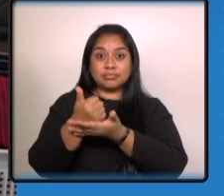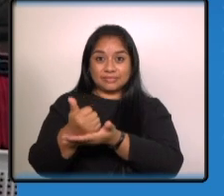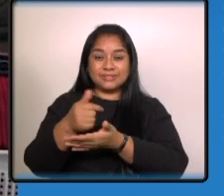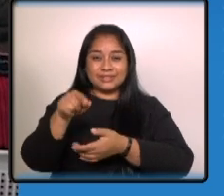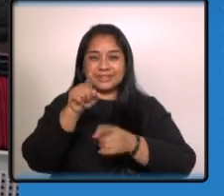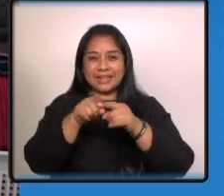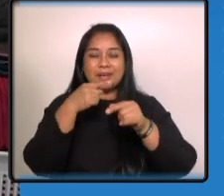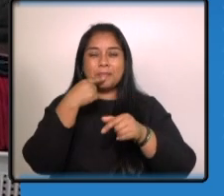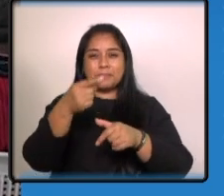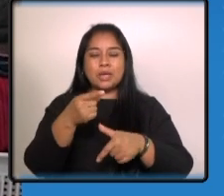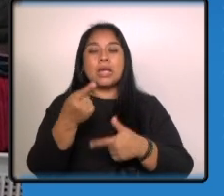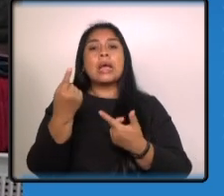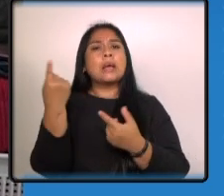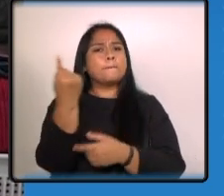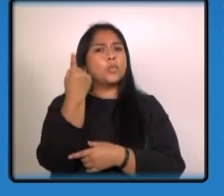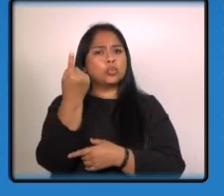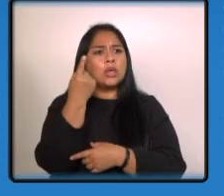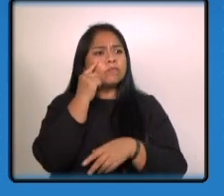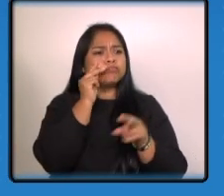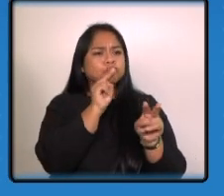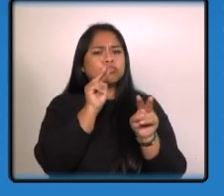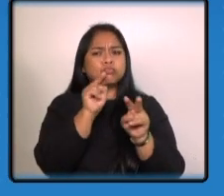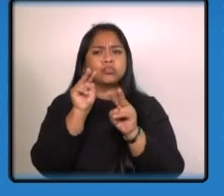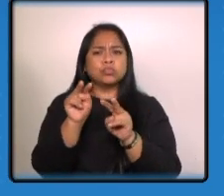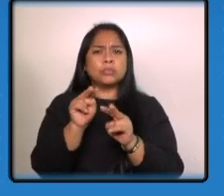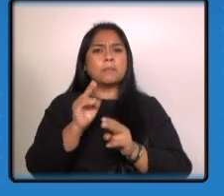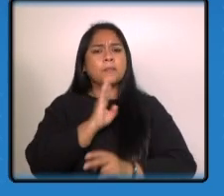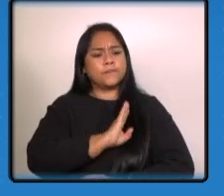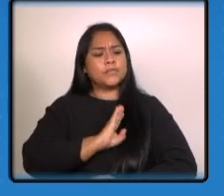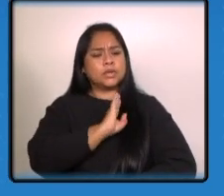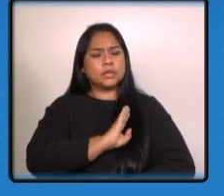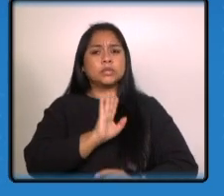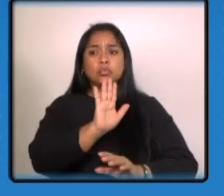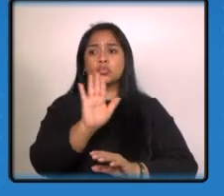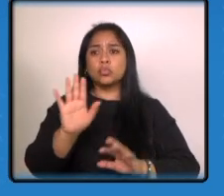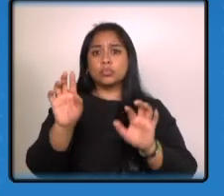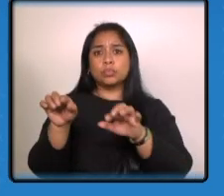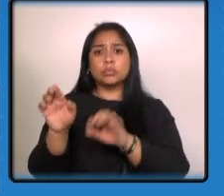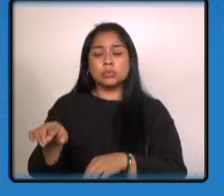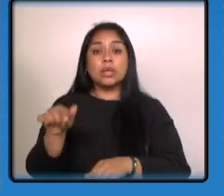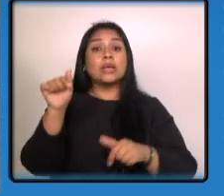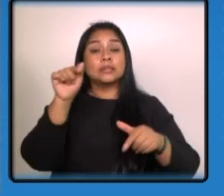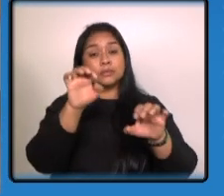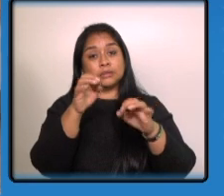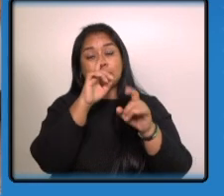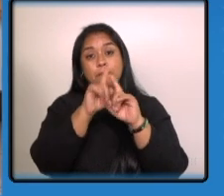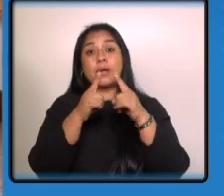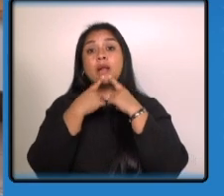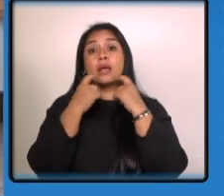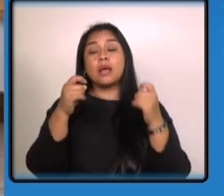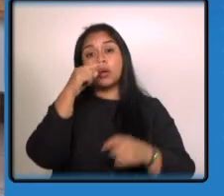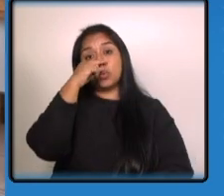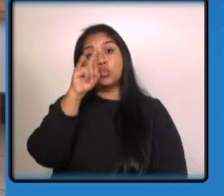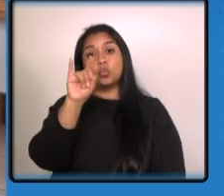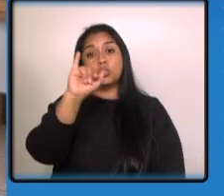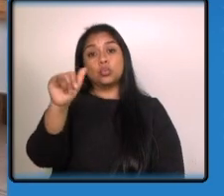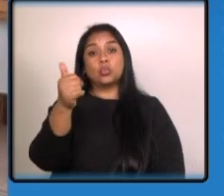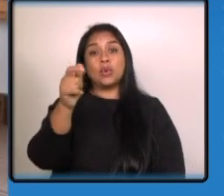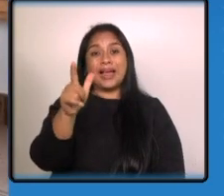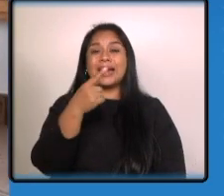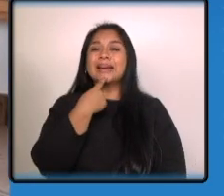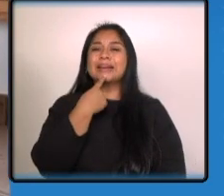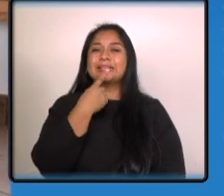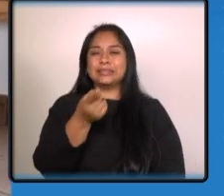importante para velar por el bienestar de sus poblaciones de esta cuenta en la declaración Tujal Zacapulas se pidió